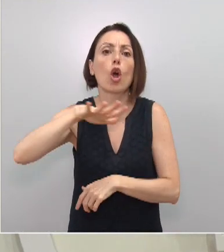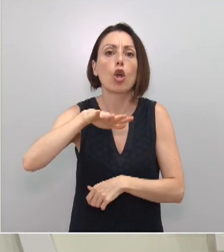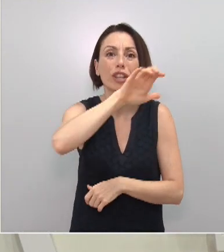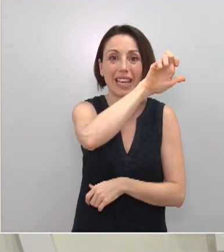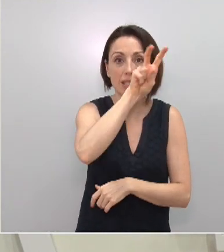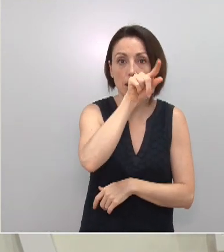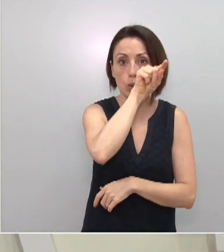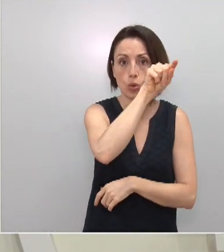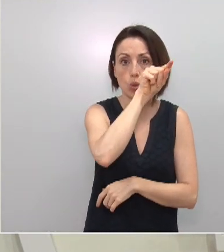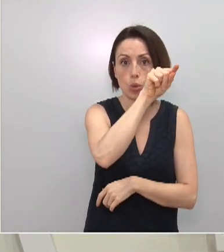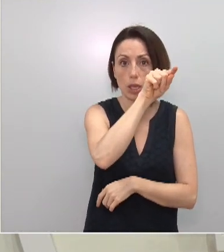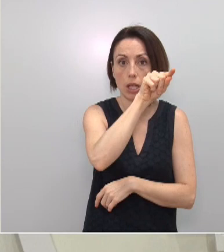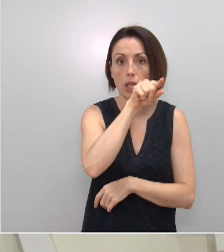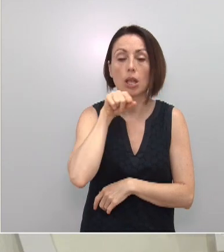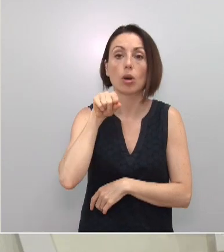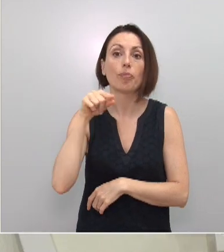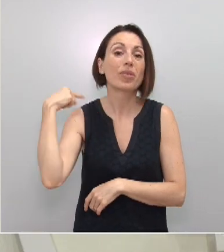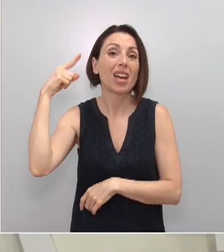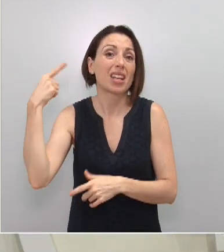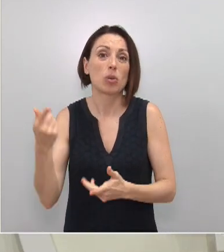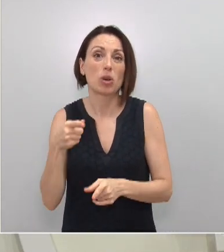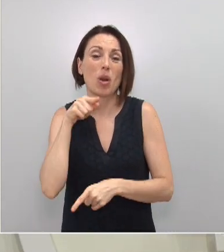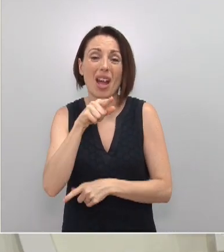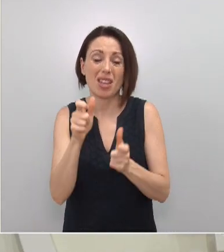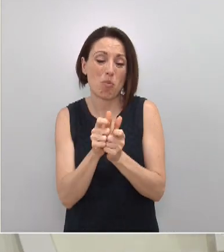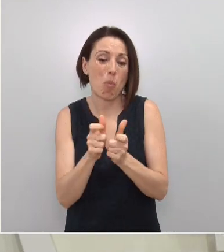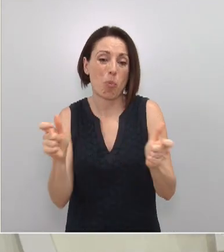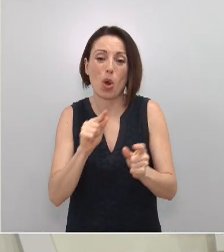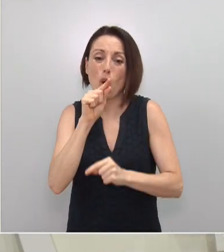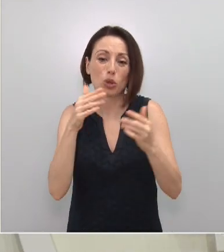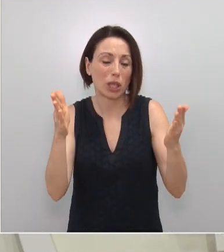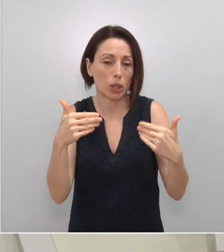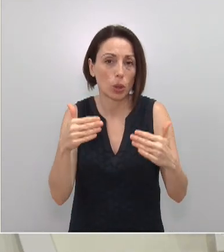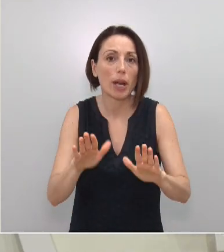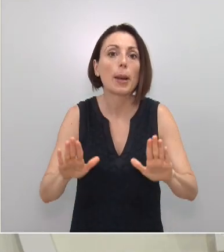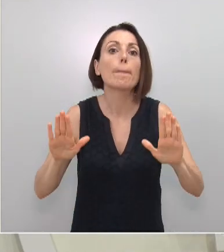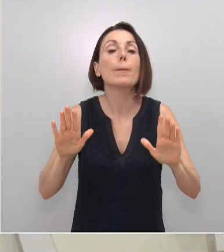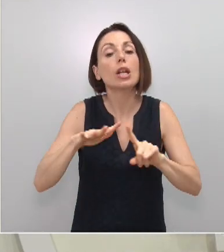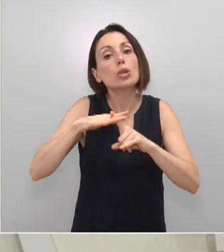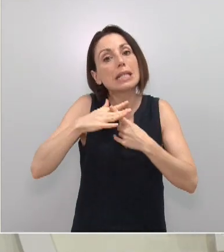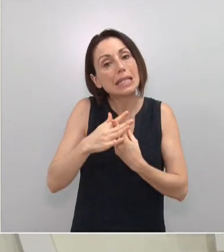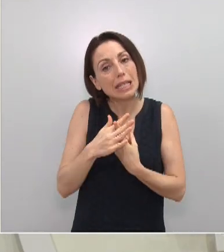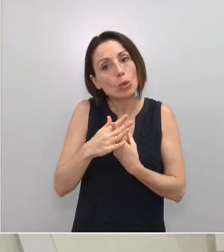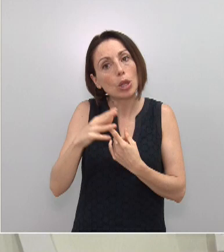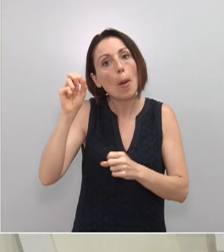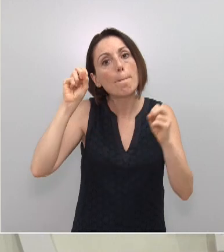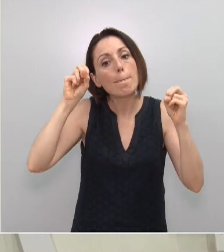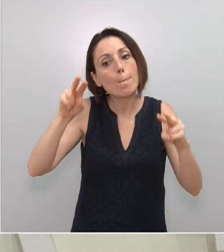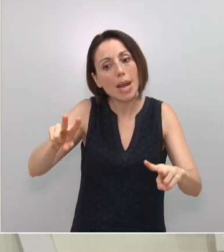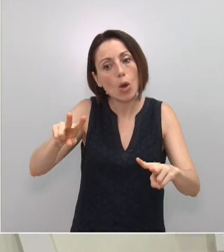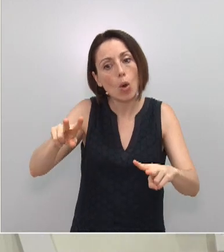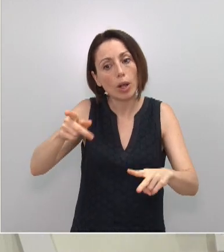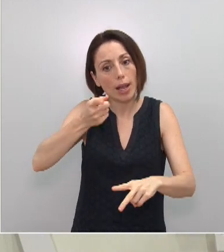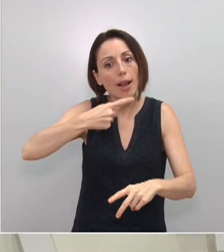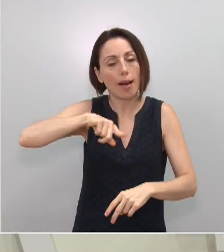El Reino Unido no es considerado como un foco de contagio, aunque es cierto que la situación es peor que la de España y también